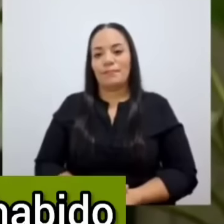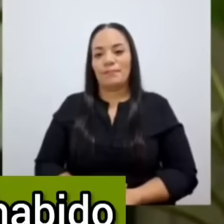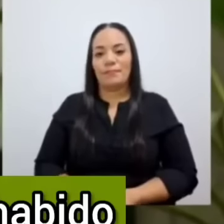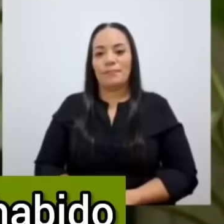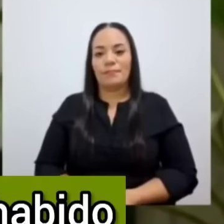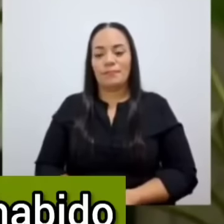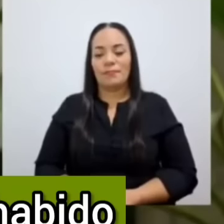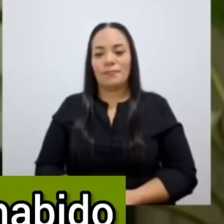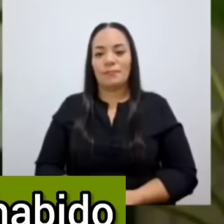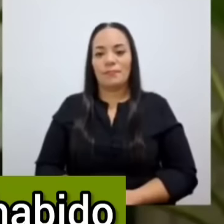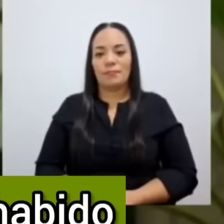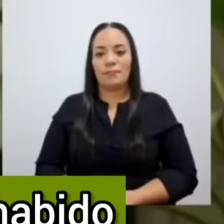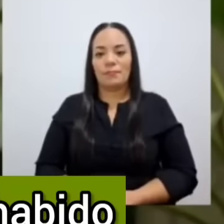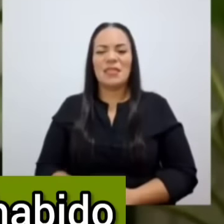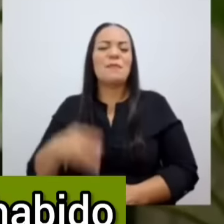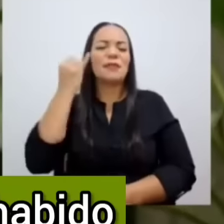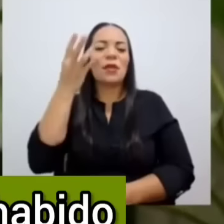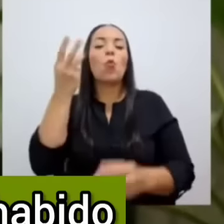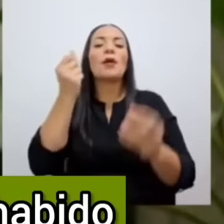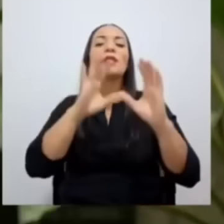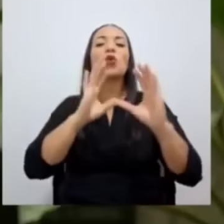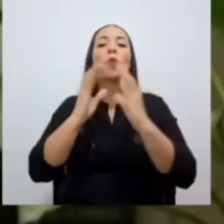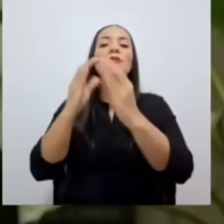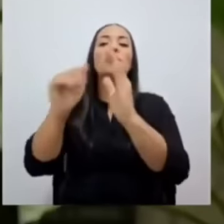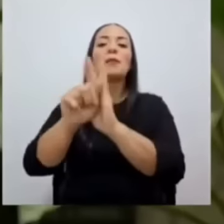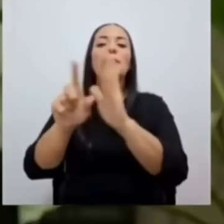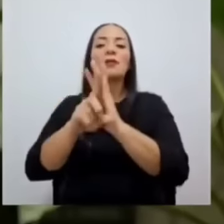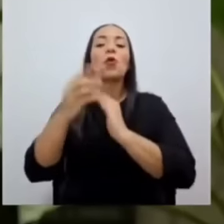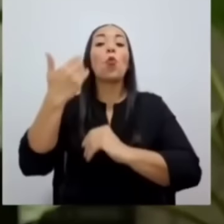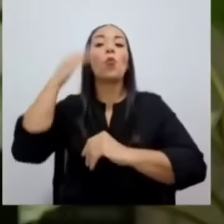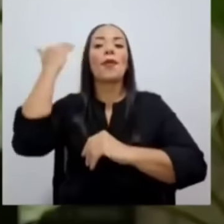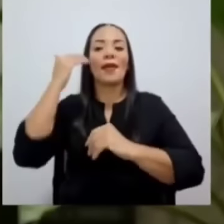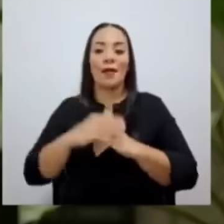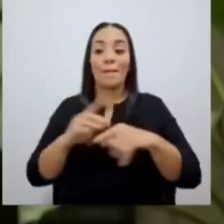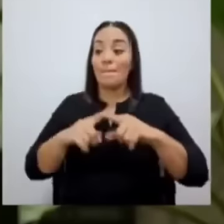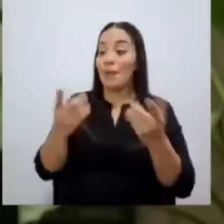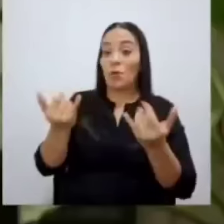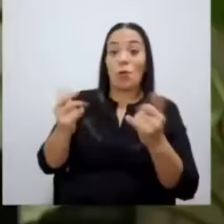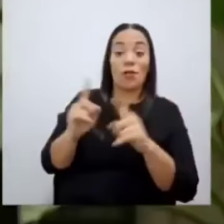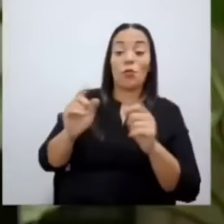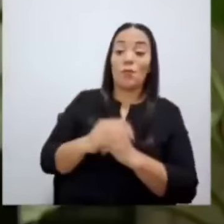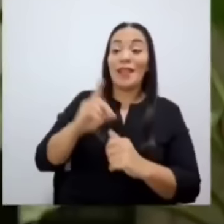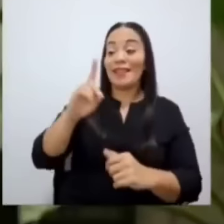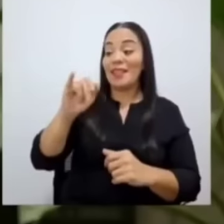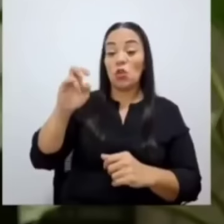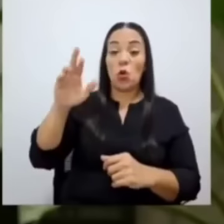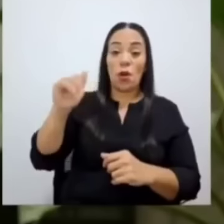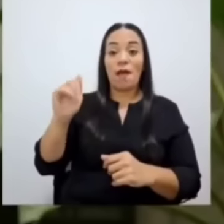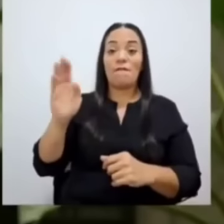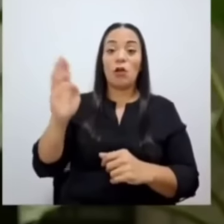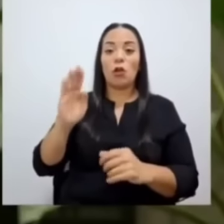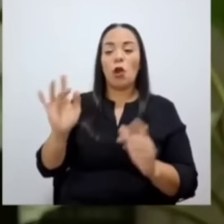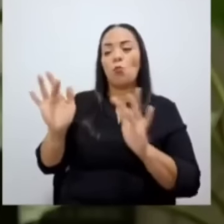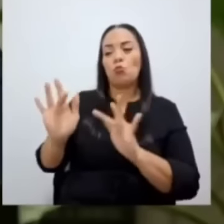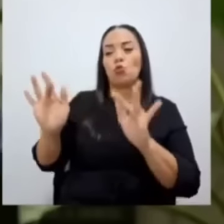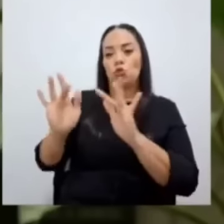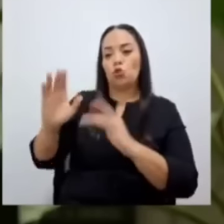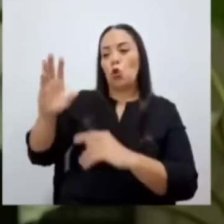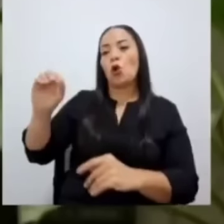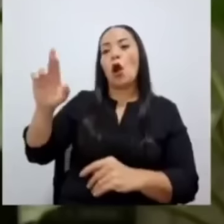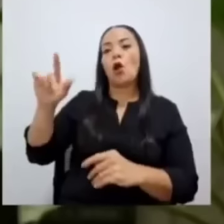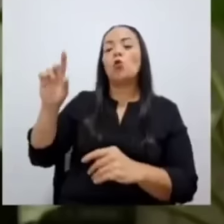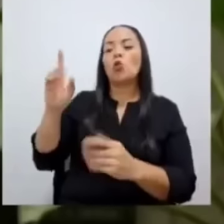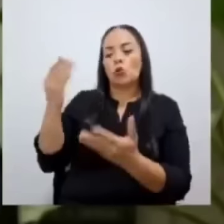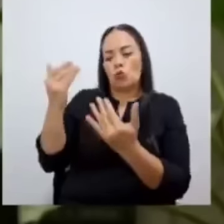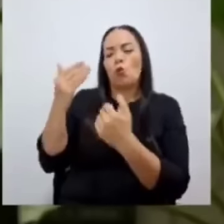¿Cuántas comisiones legislativas hubiera habido? Ah, no, Dinora Barquero defendiéndolo, pollo chito usted, Carlos, venga, lo